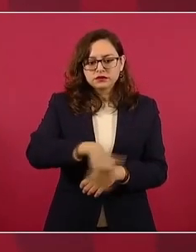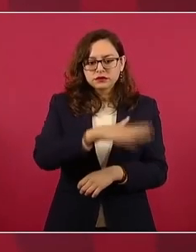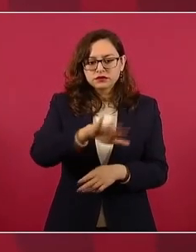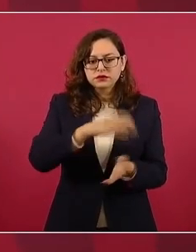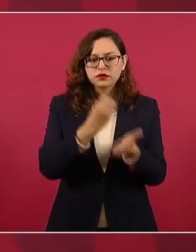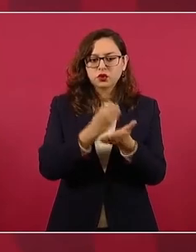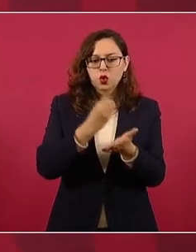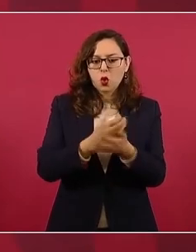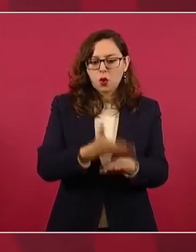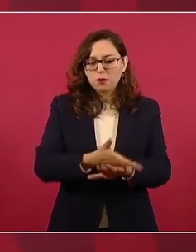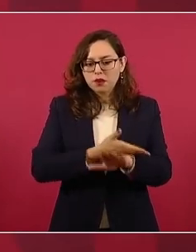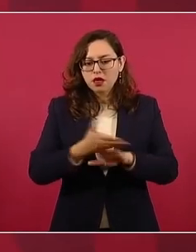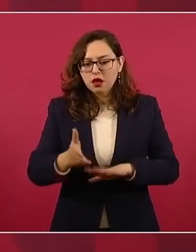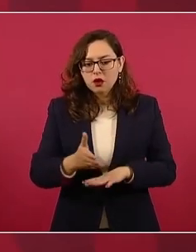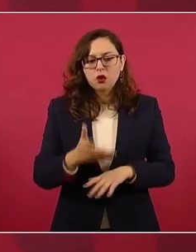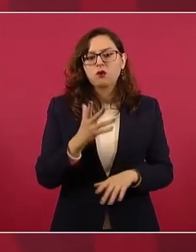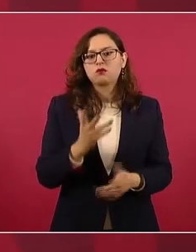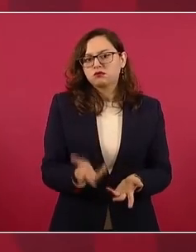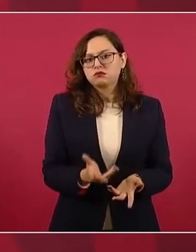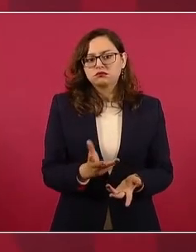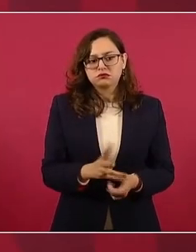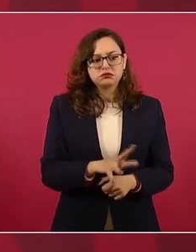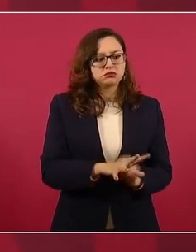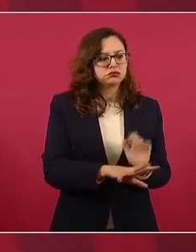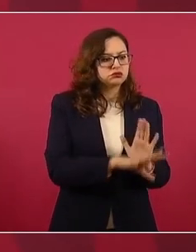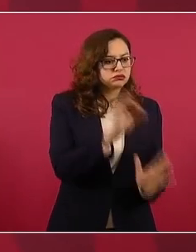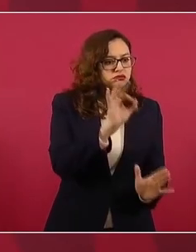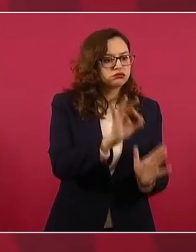Son pocas, afortunadamente,